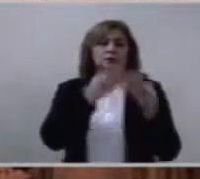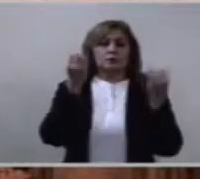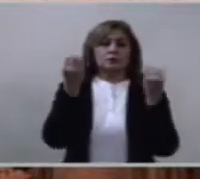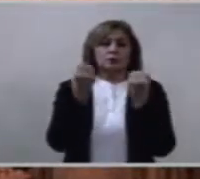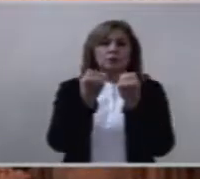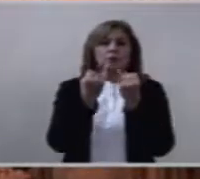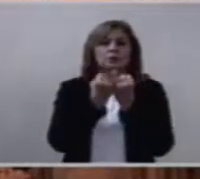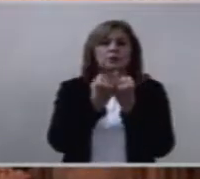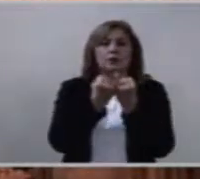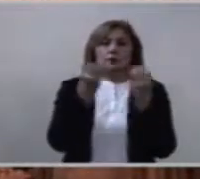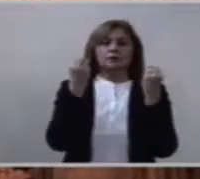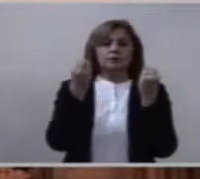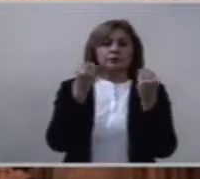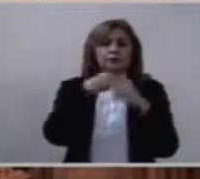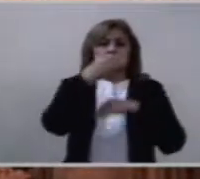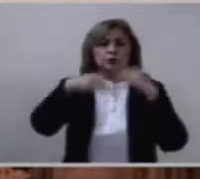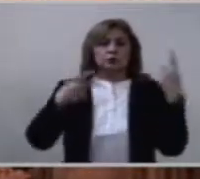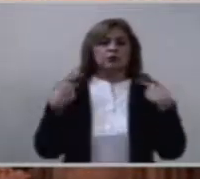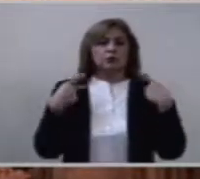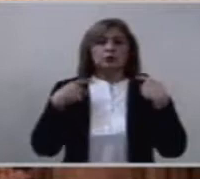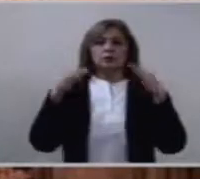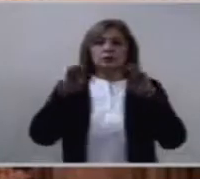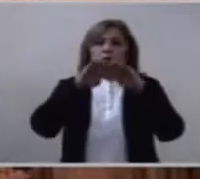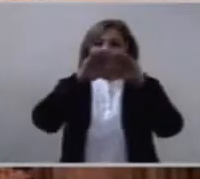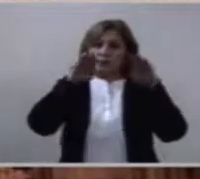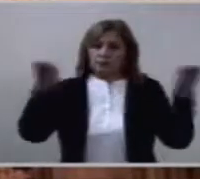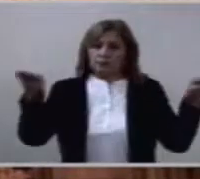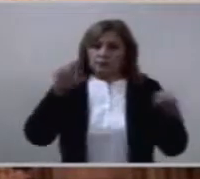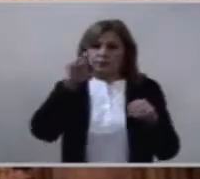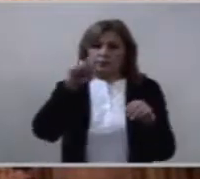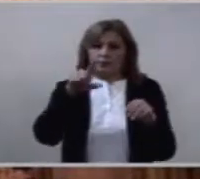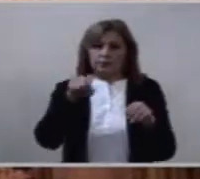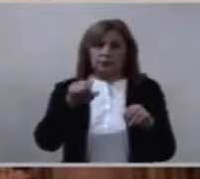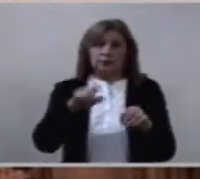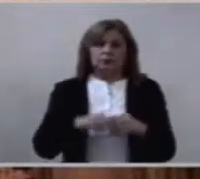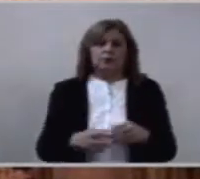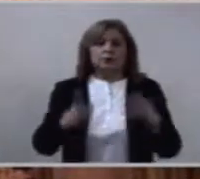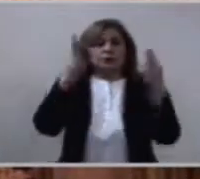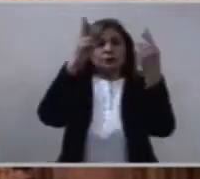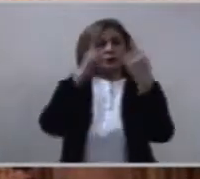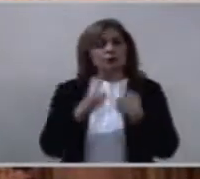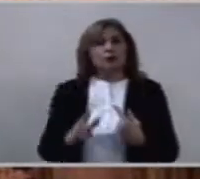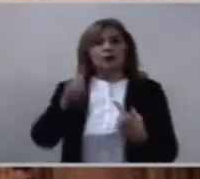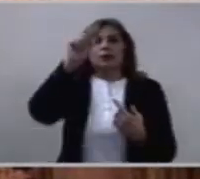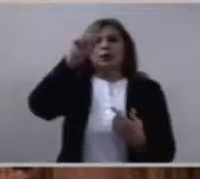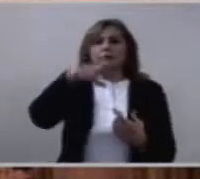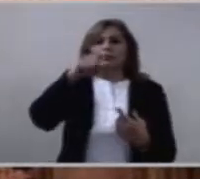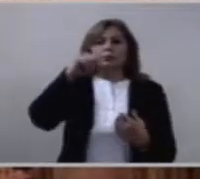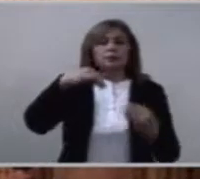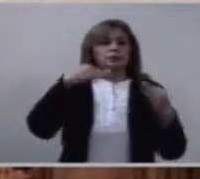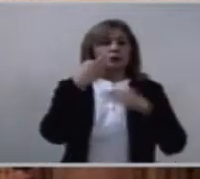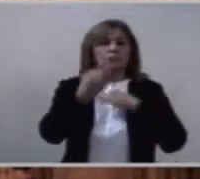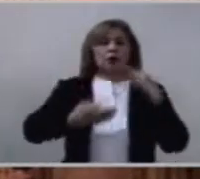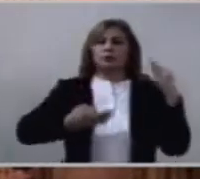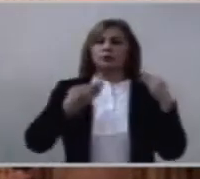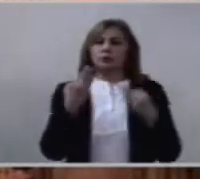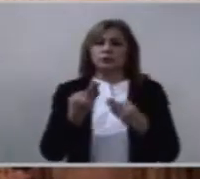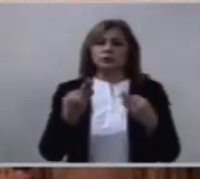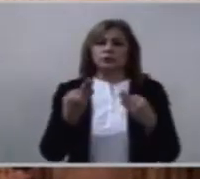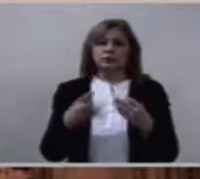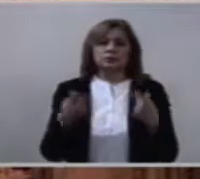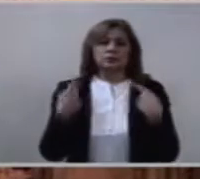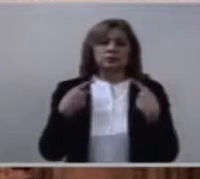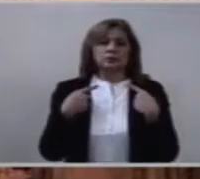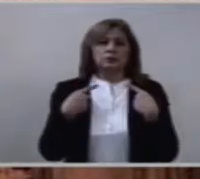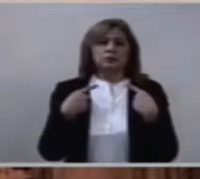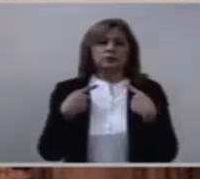denario, el mismo jornal, la misma paga. ¿Cuál